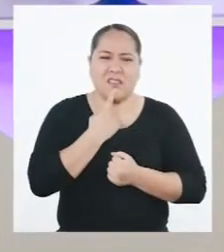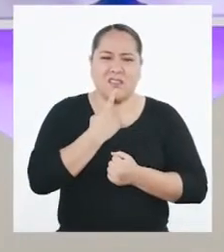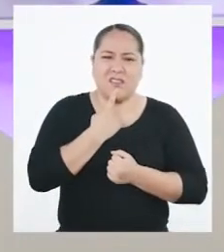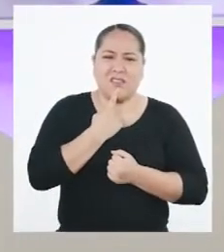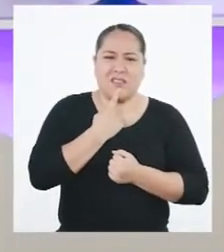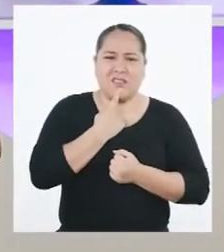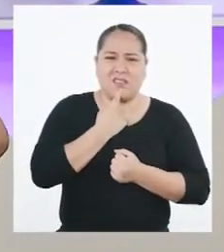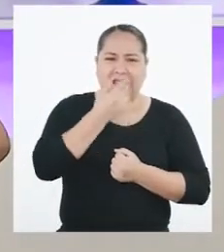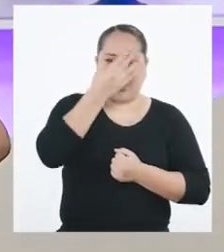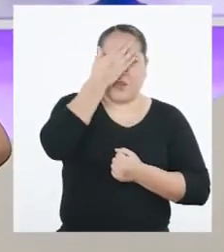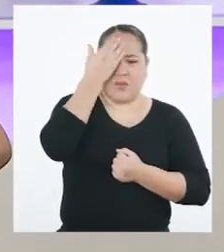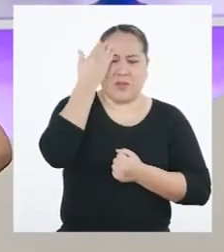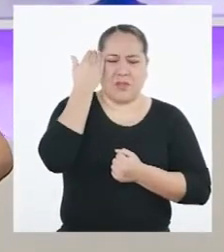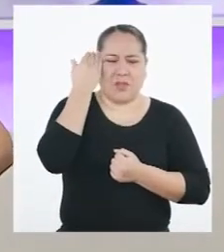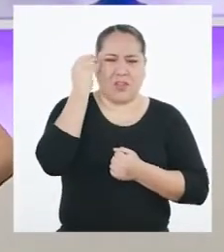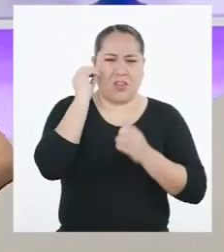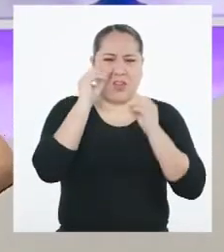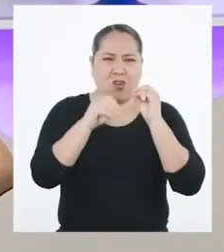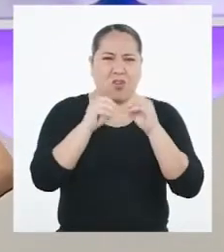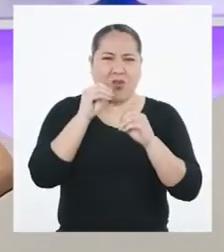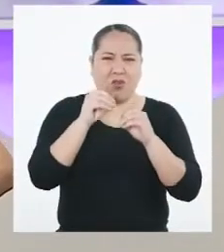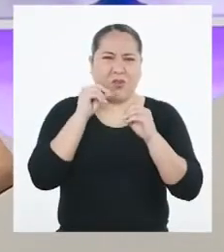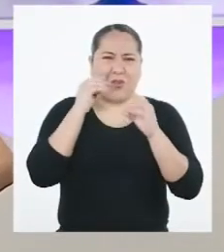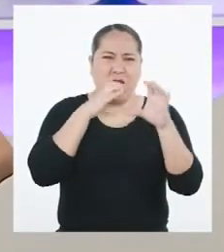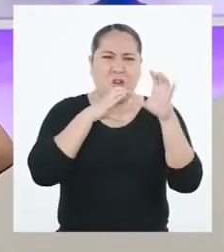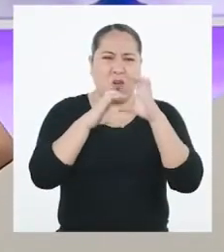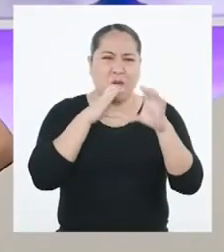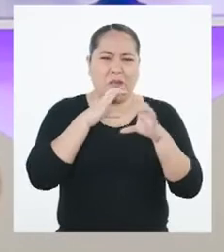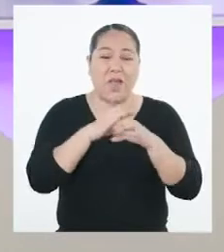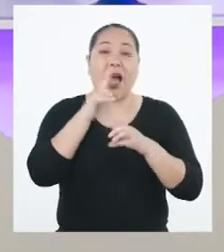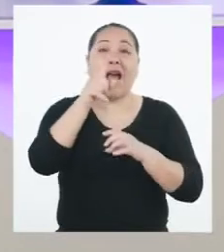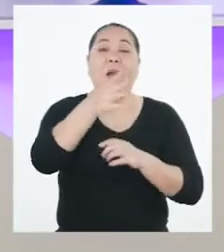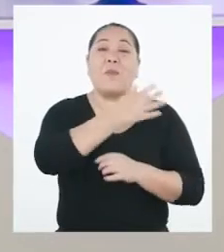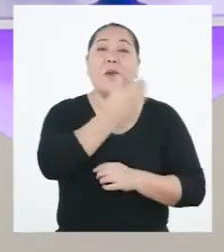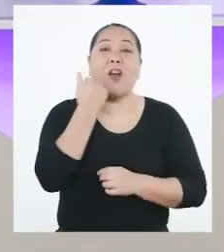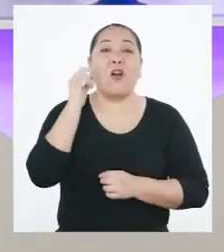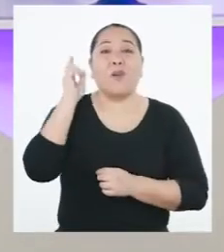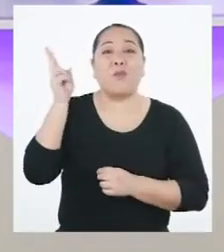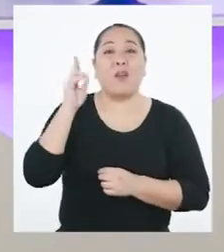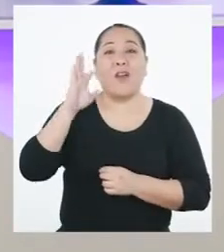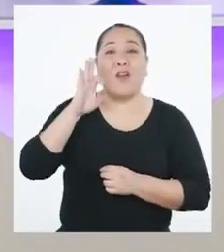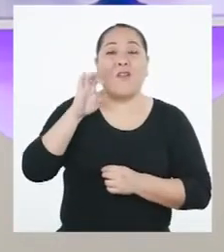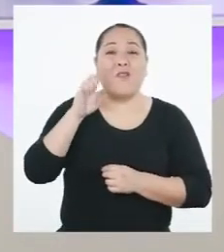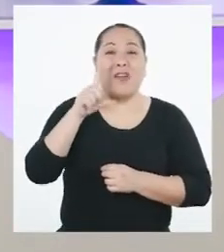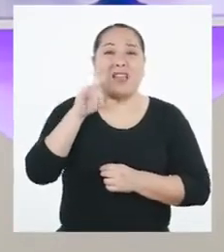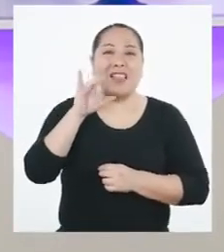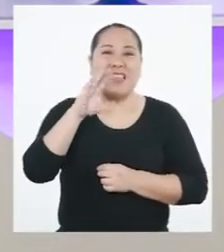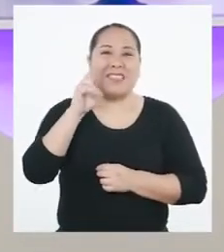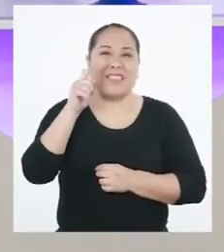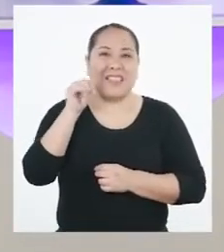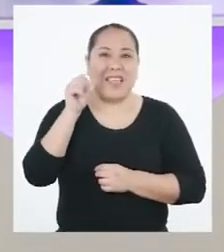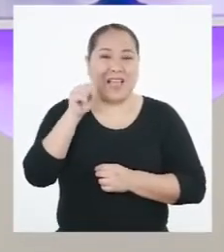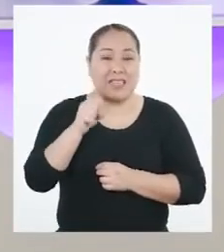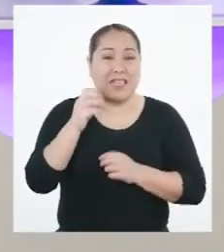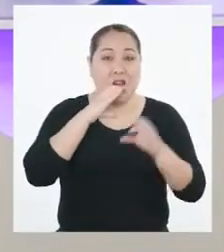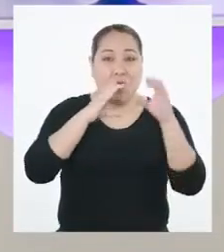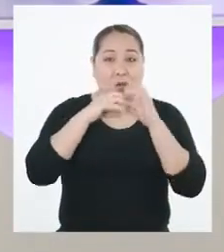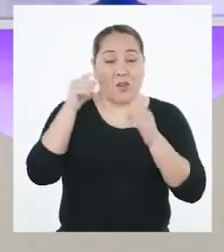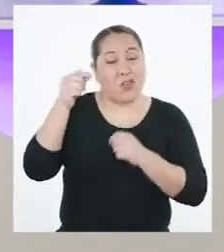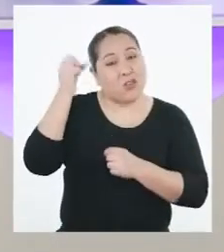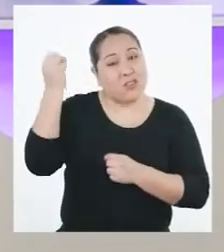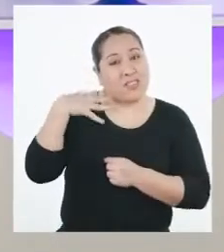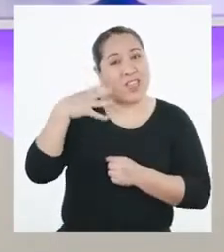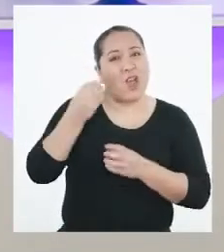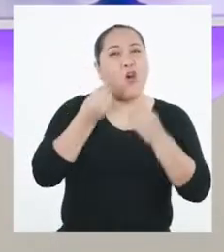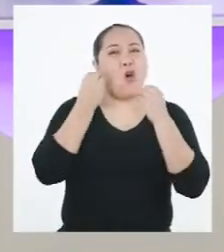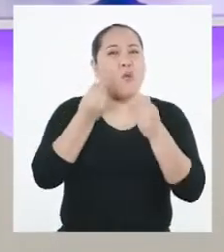uy, ya me olvidé cómo se desarrolla un conversatorio. Mejor que la profesora Felicitas Espino de Comunicación nos recuerde qué